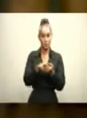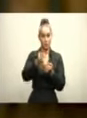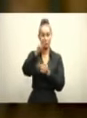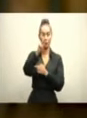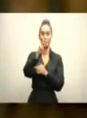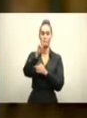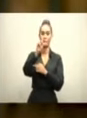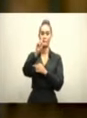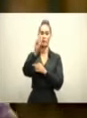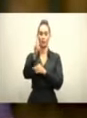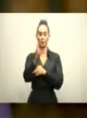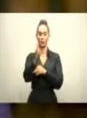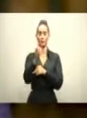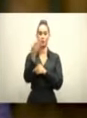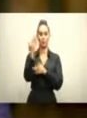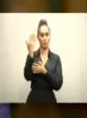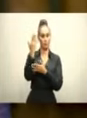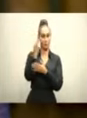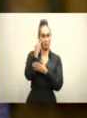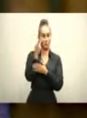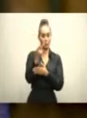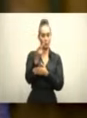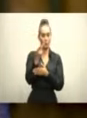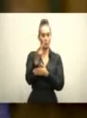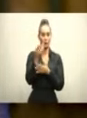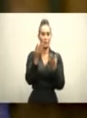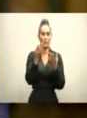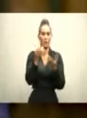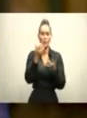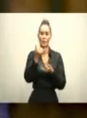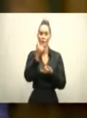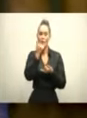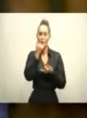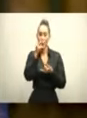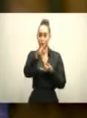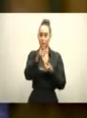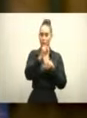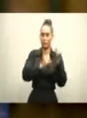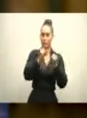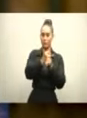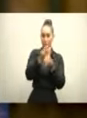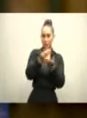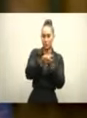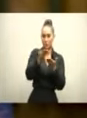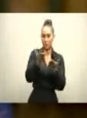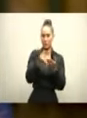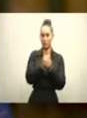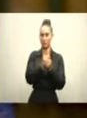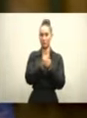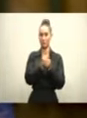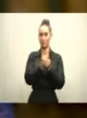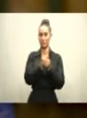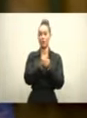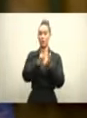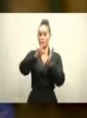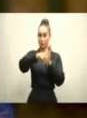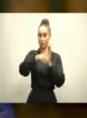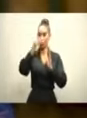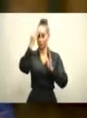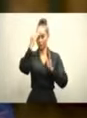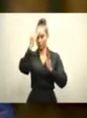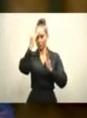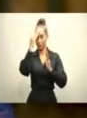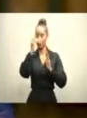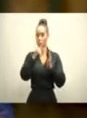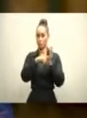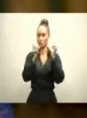los resultados de las auditorías, actuaremos. No obstante, en algunas instituciones las irregularidades